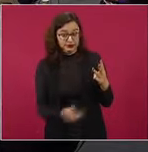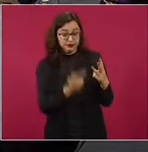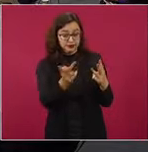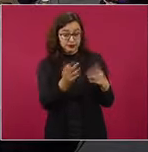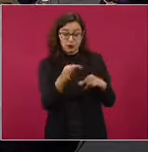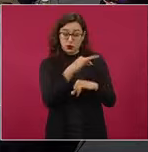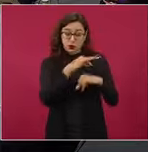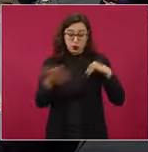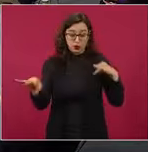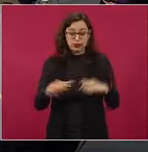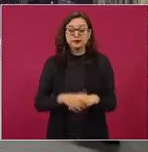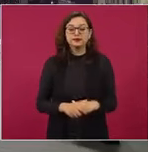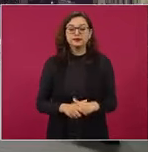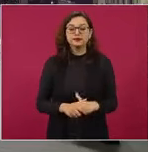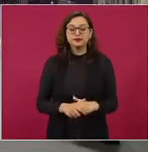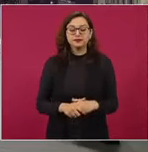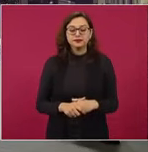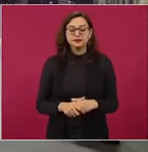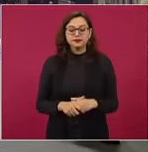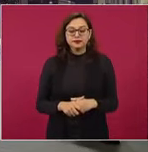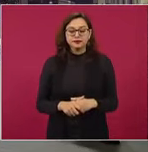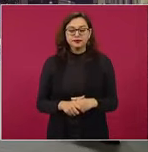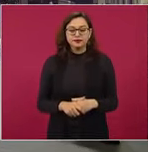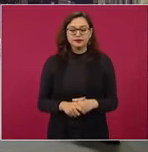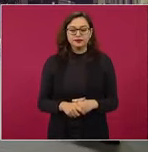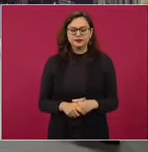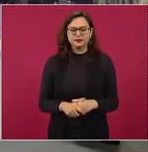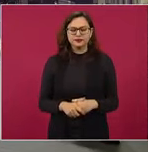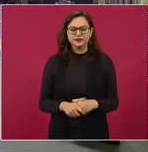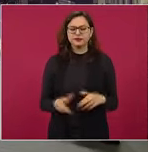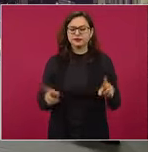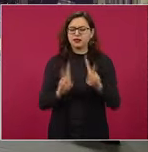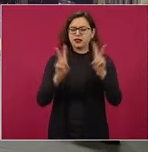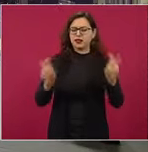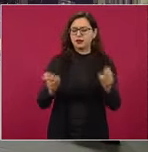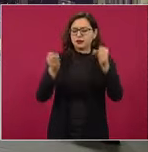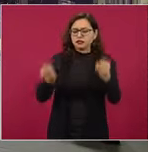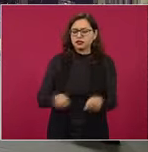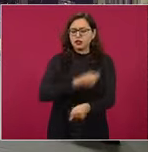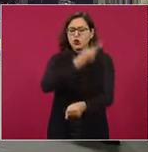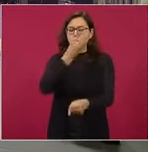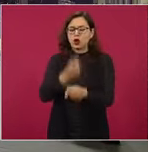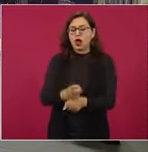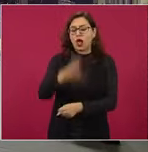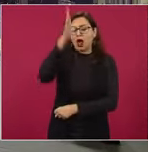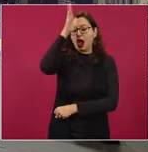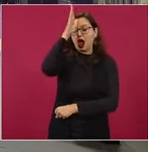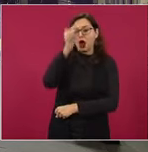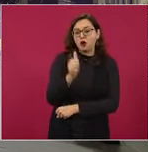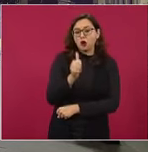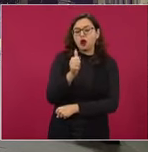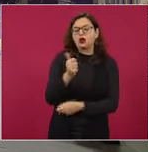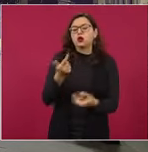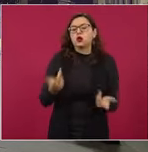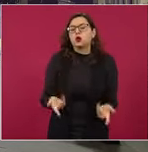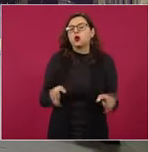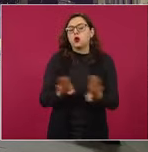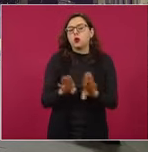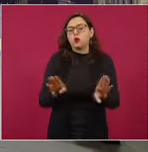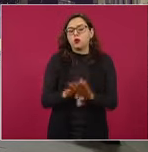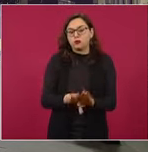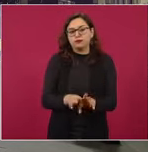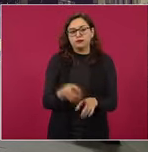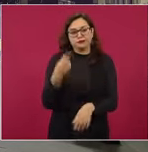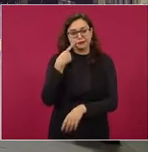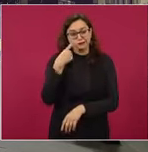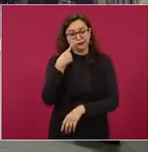¿Cuáles son los alcances del acuerdo bicentenario en materia de seguridad? Este fin de semana la Embajada de Estados Unidos informó que,